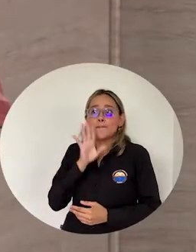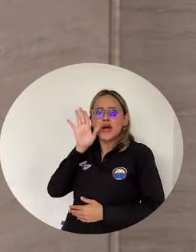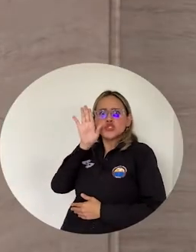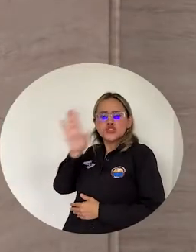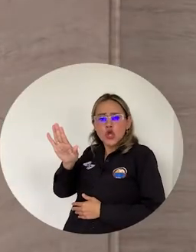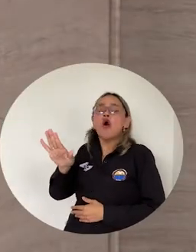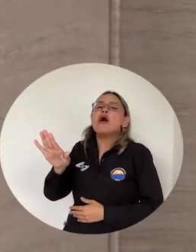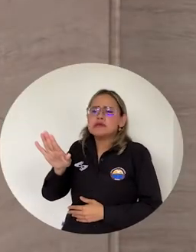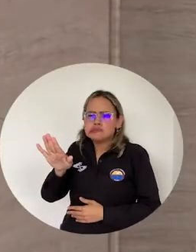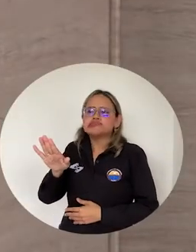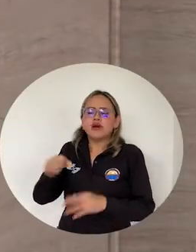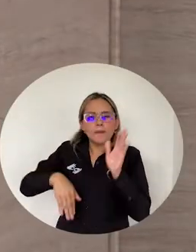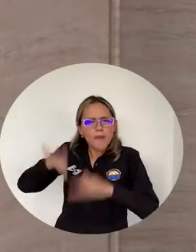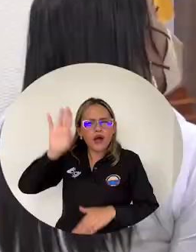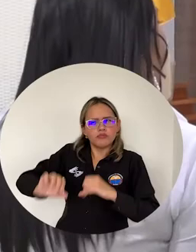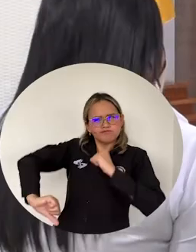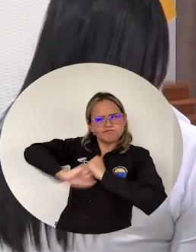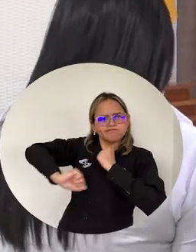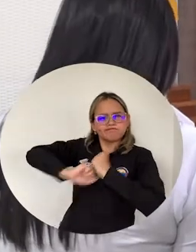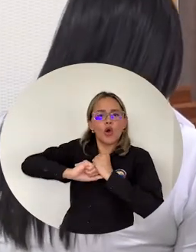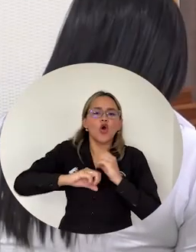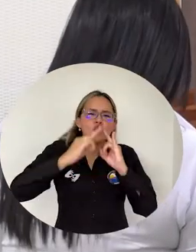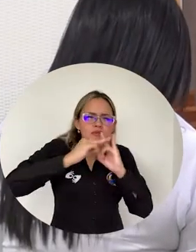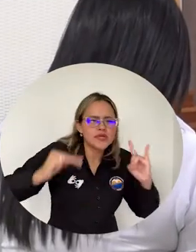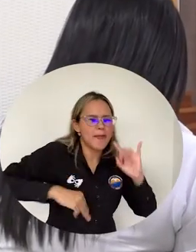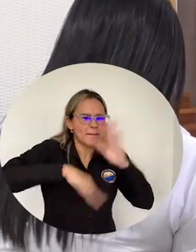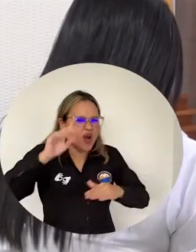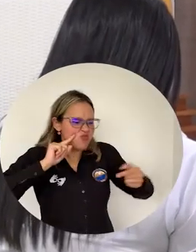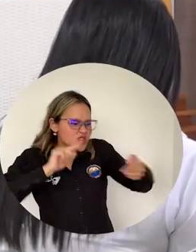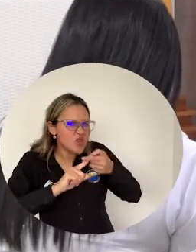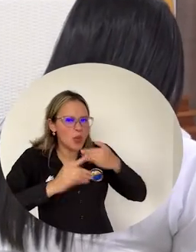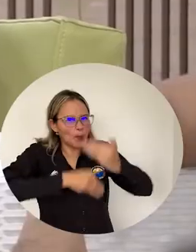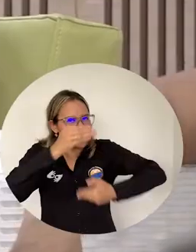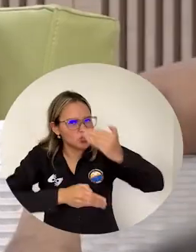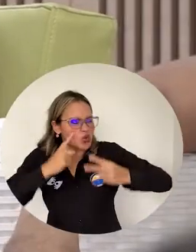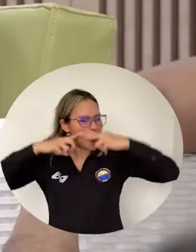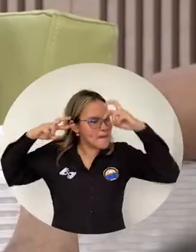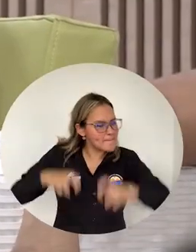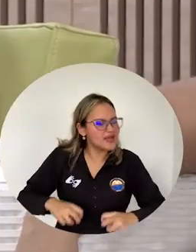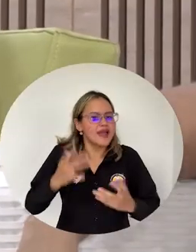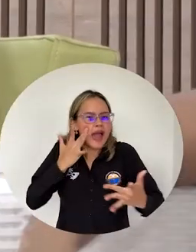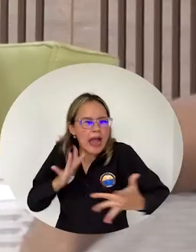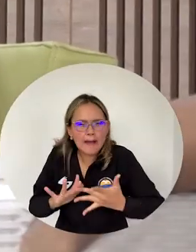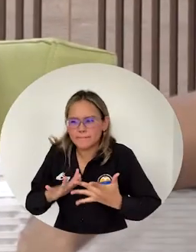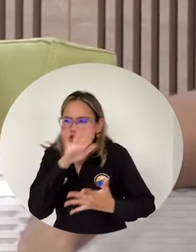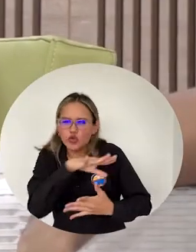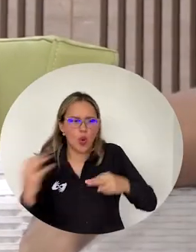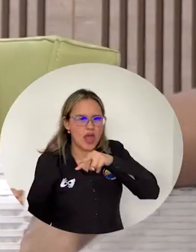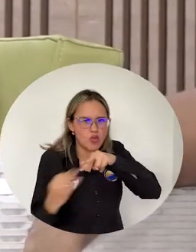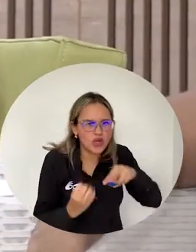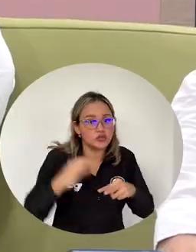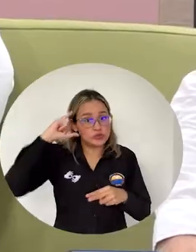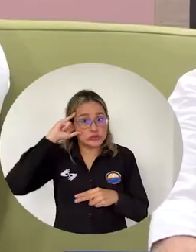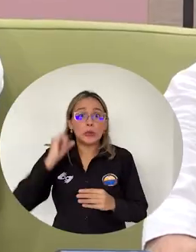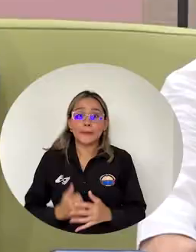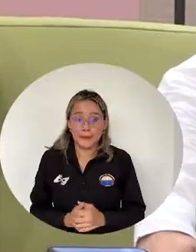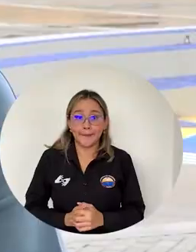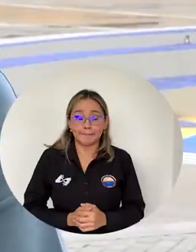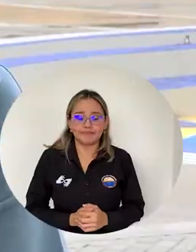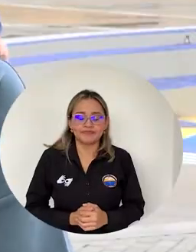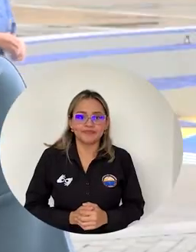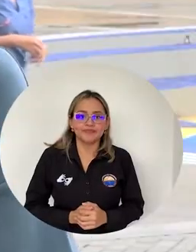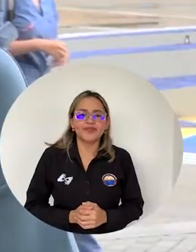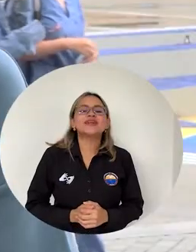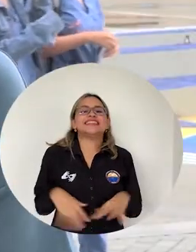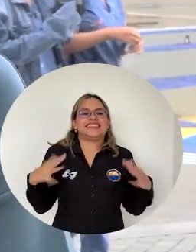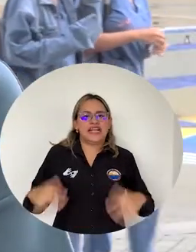la internacionalización De la Alma Mater Y a procesos investigativos Y formativos En las áreas de psicología Y educación Este